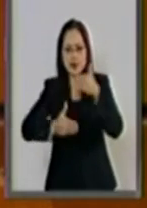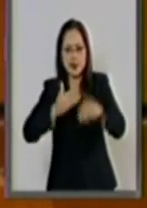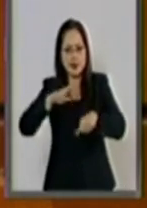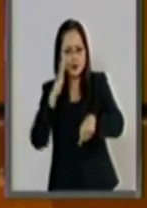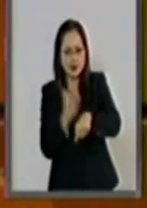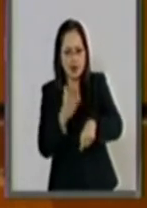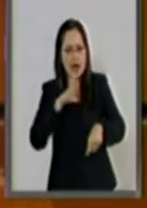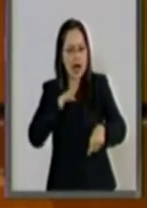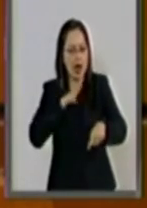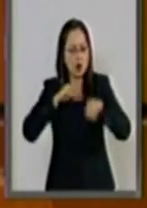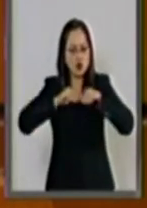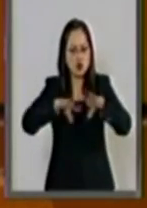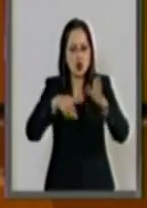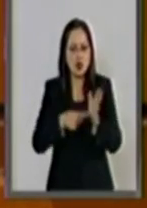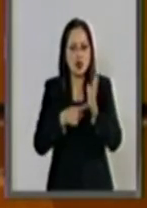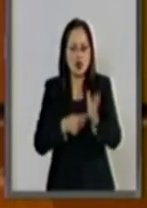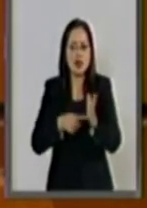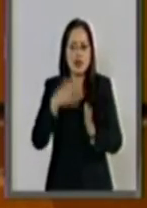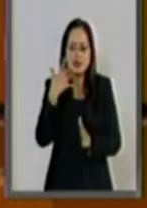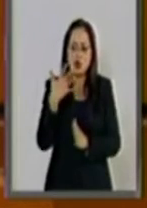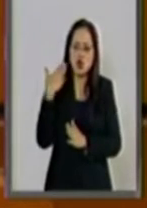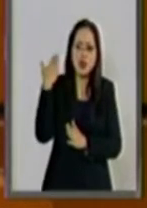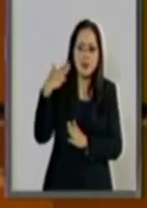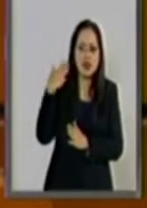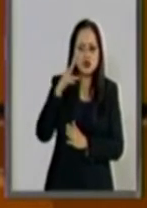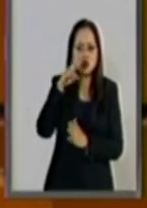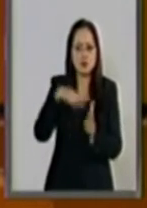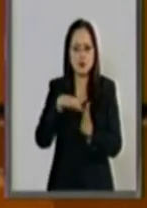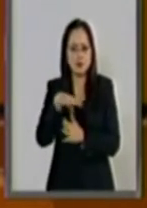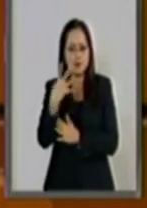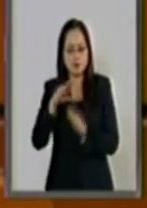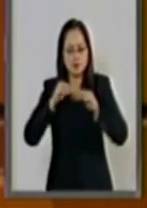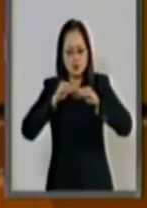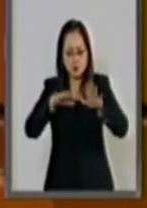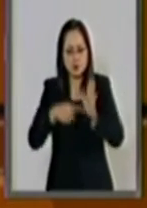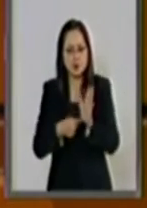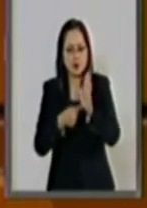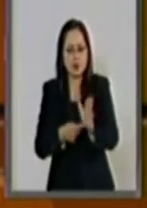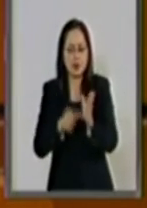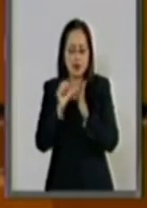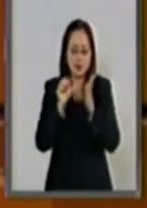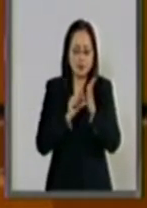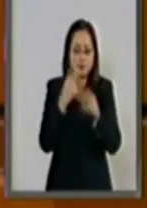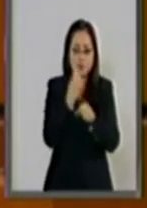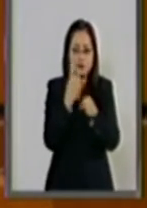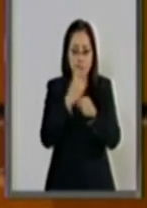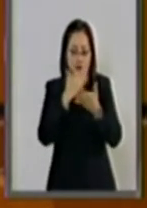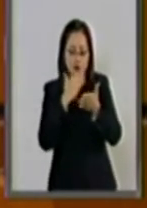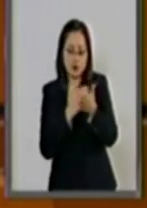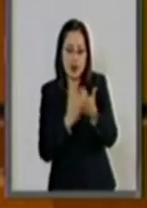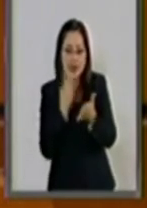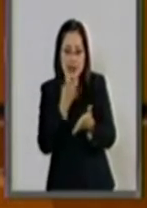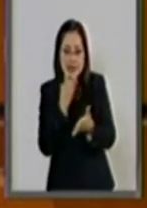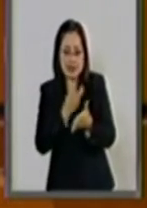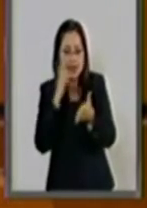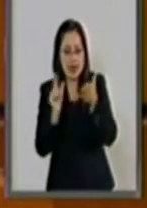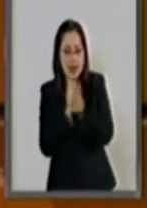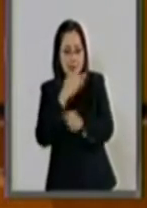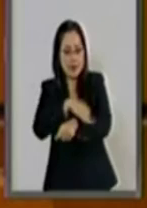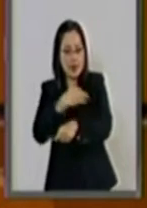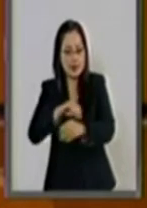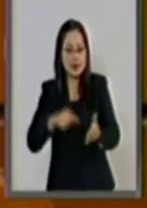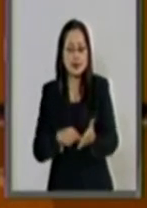Penales, el 5 de marzo del 2014, y en el artículo segundo de este régimen transitorio, de esta legislación,